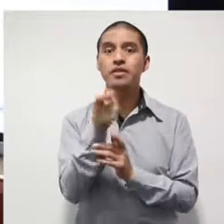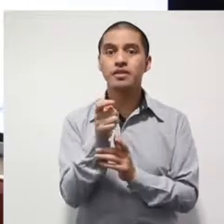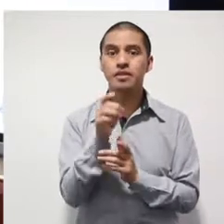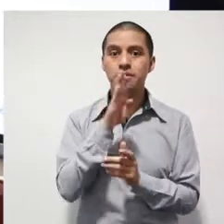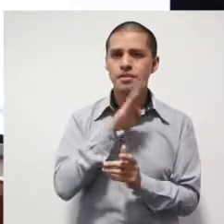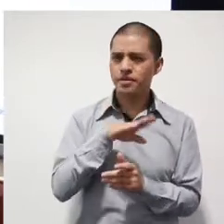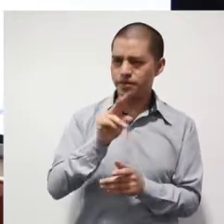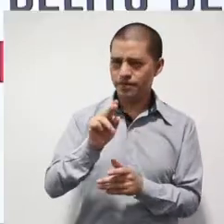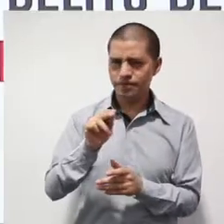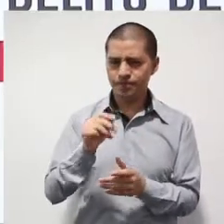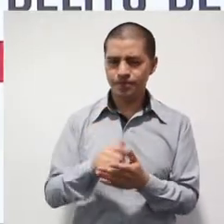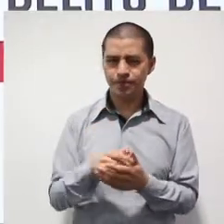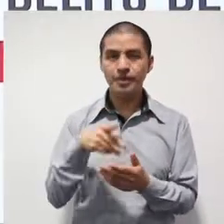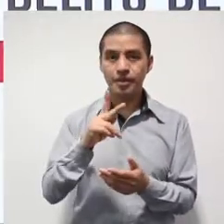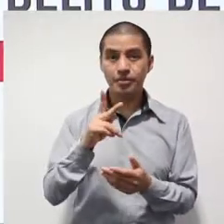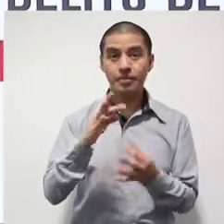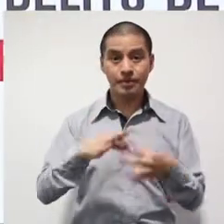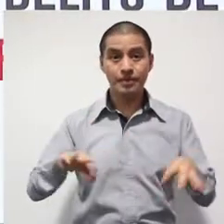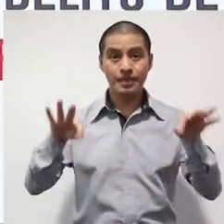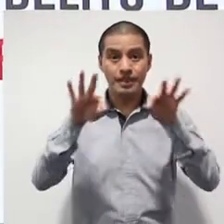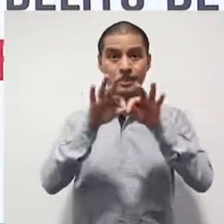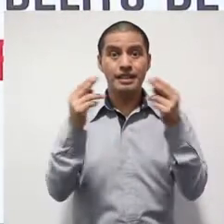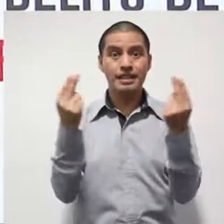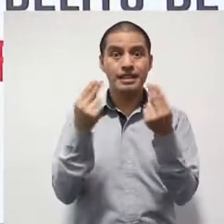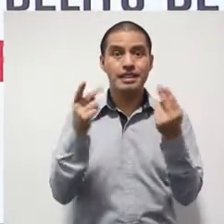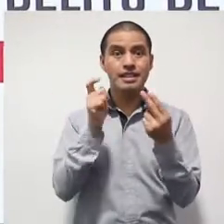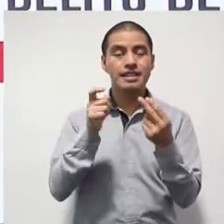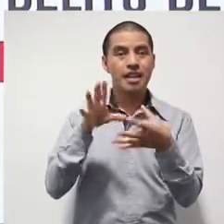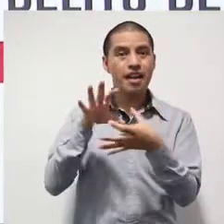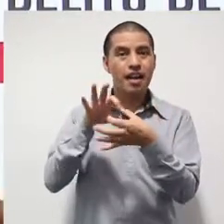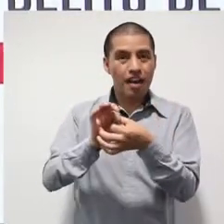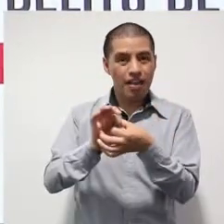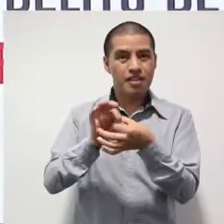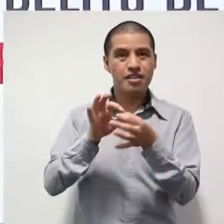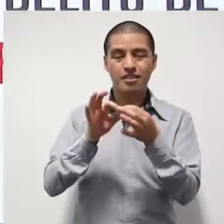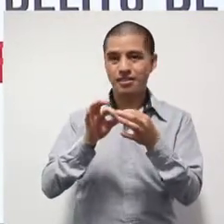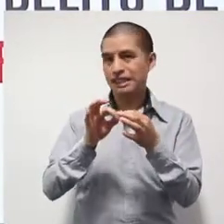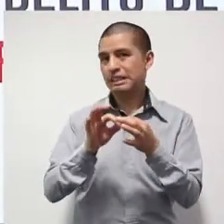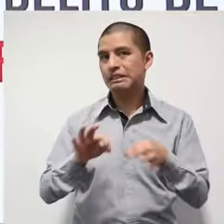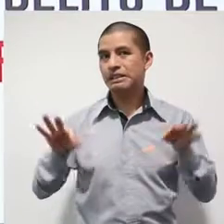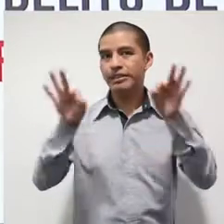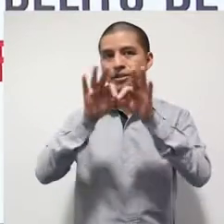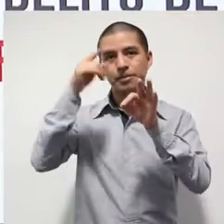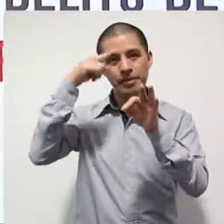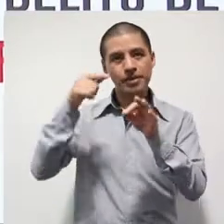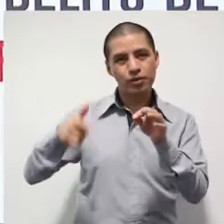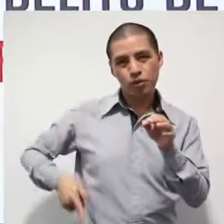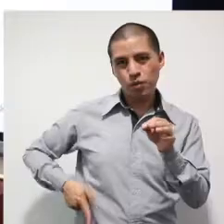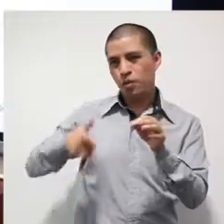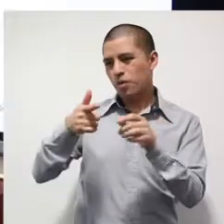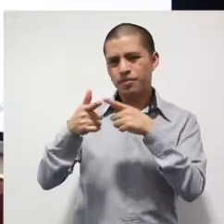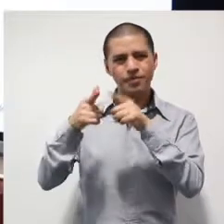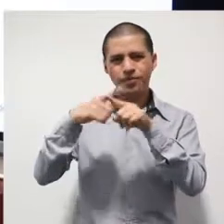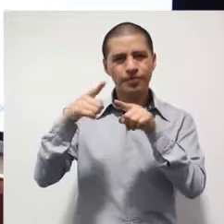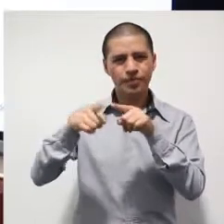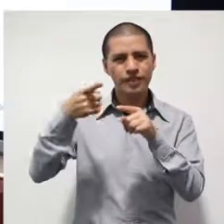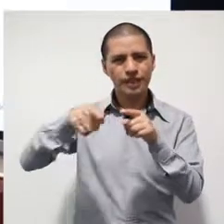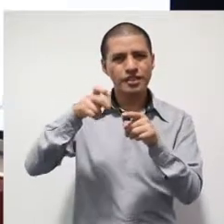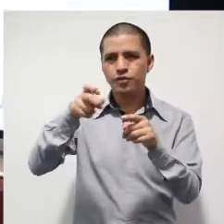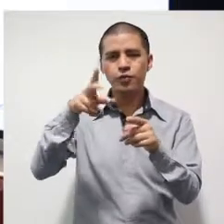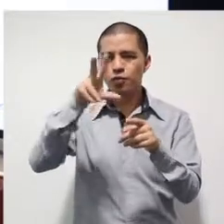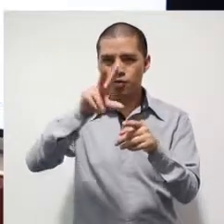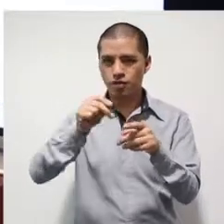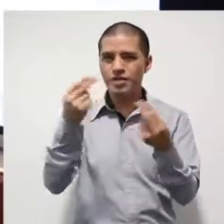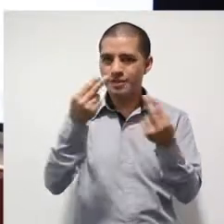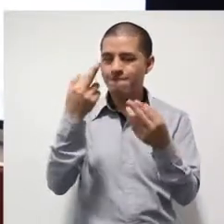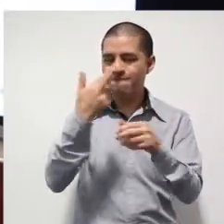sea malo el nuevo sistema, simplemente que hay que colocarle los candados específicos, hay que hacer las adecuaciones necesarias para que esto no